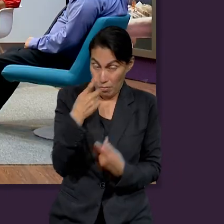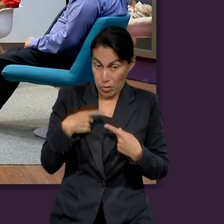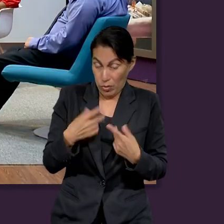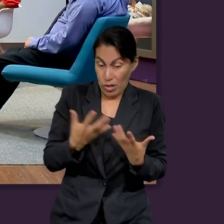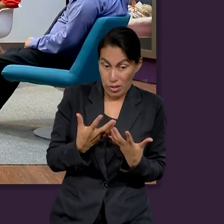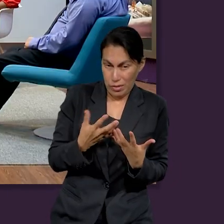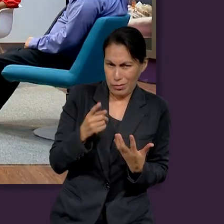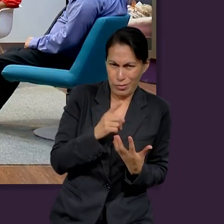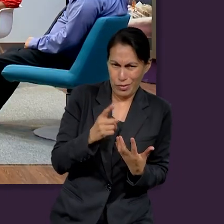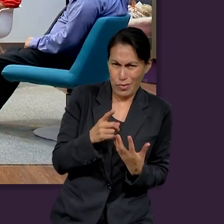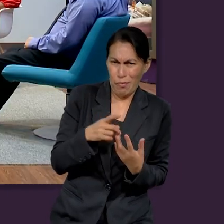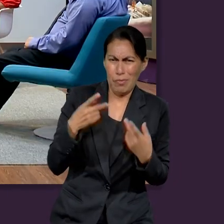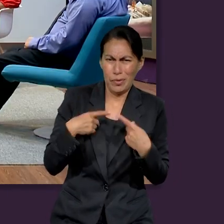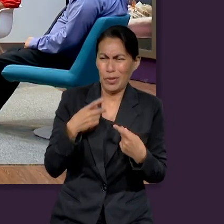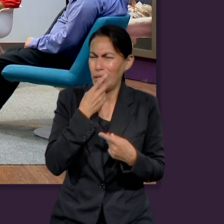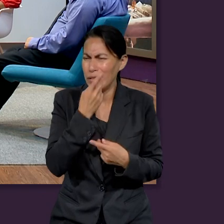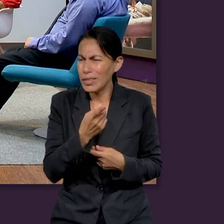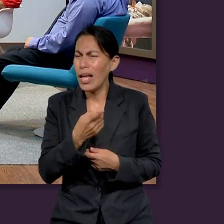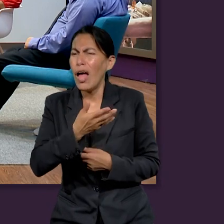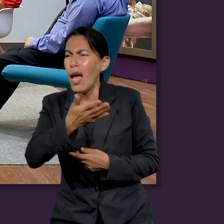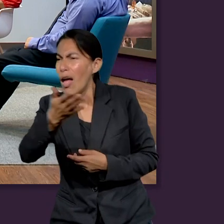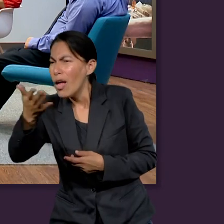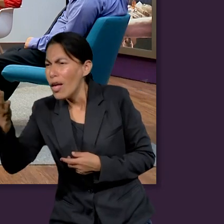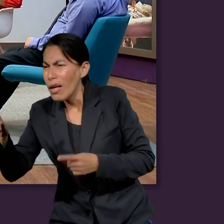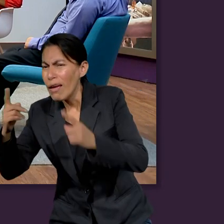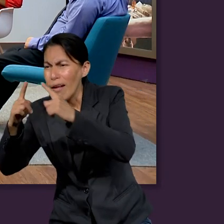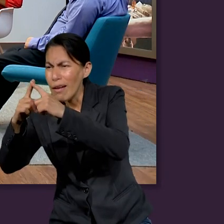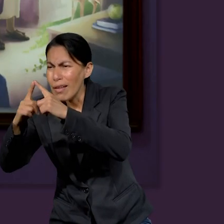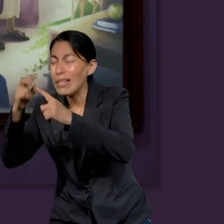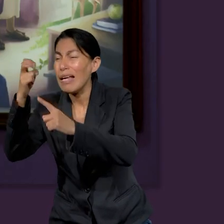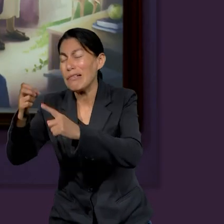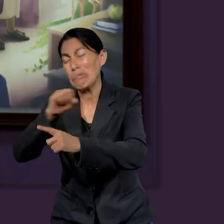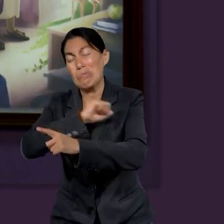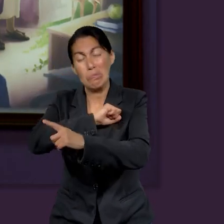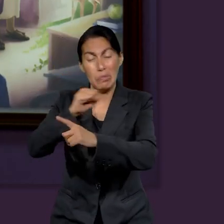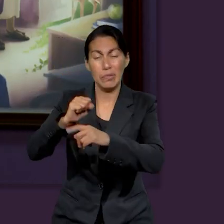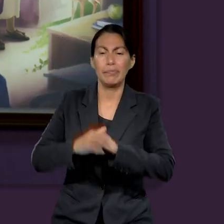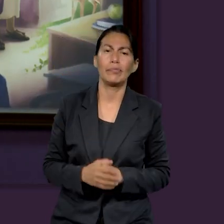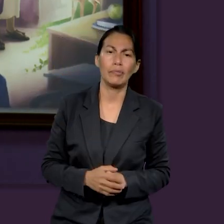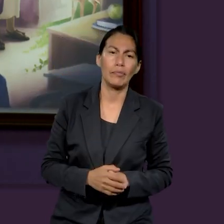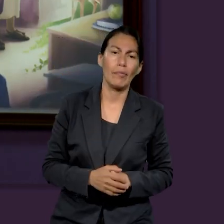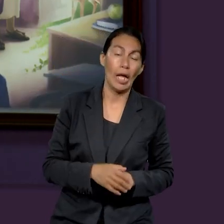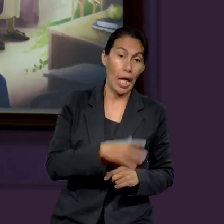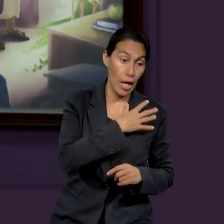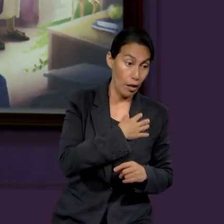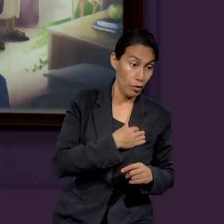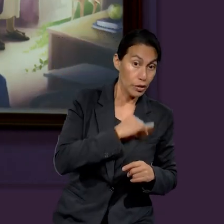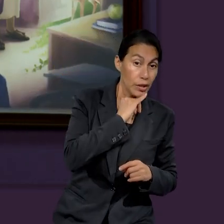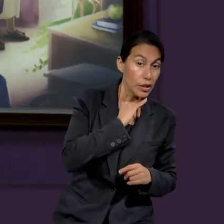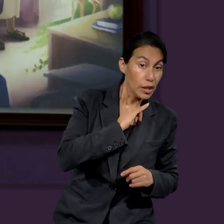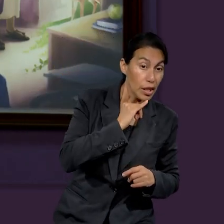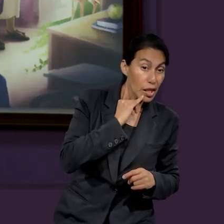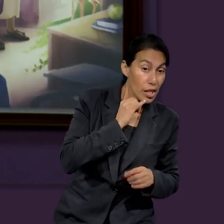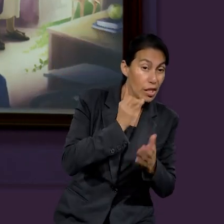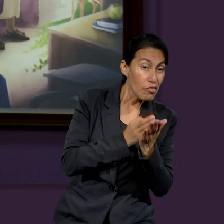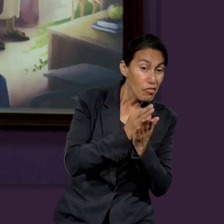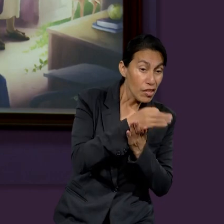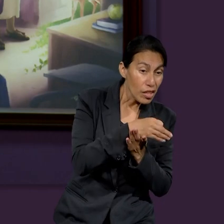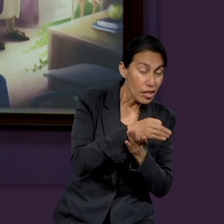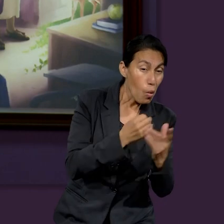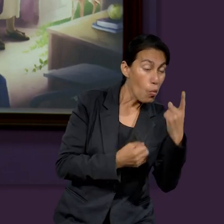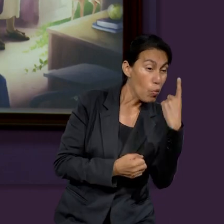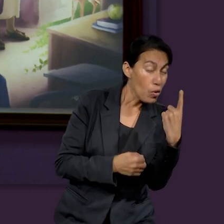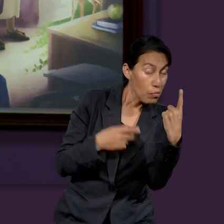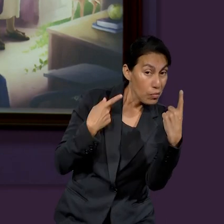toda la iglesia, toda la congregación. Los hijos de Israel cometieron infidelidad por una persona. Y Satanás y